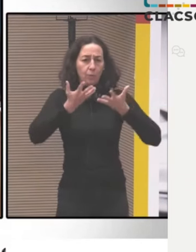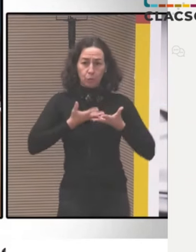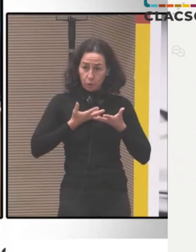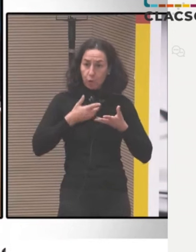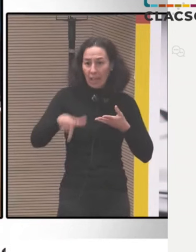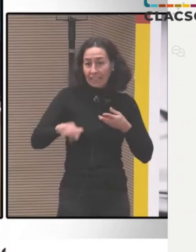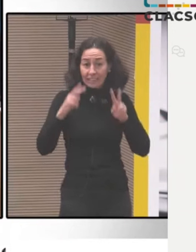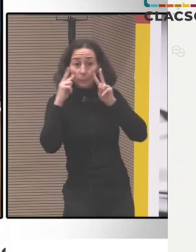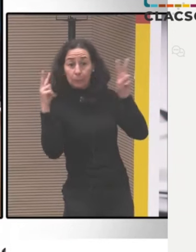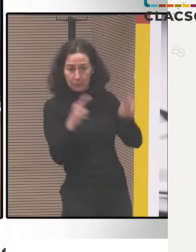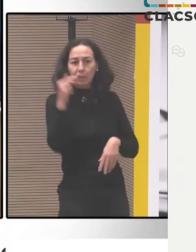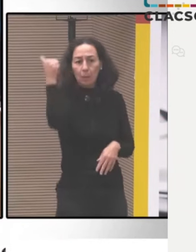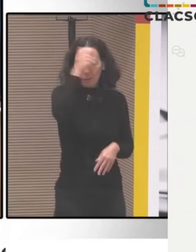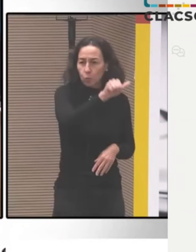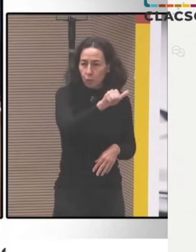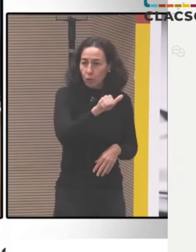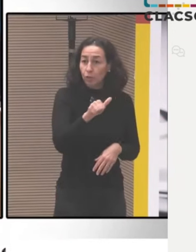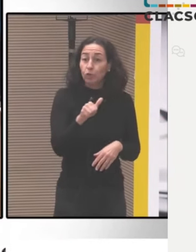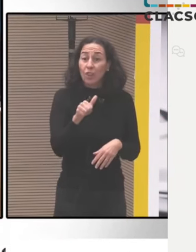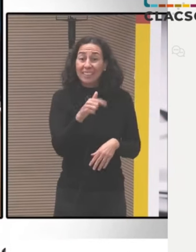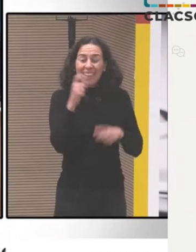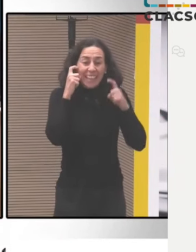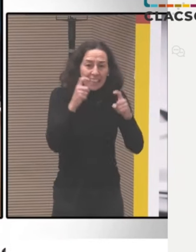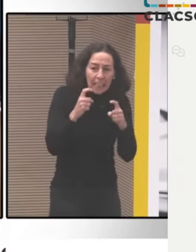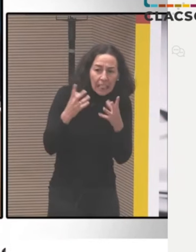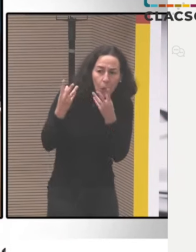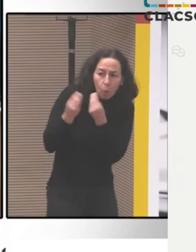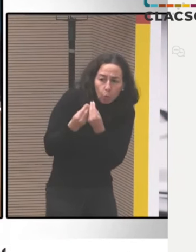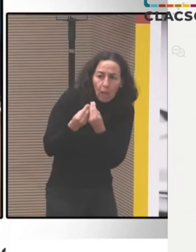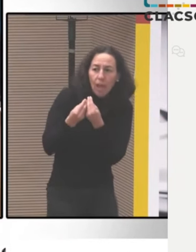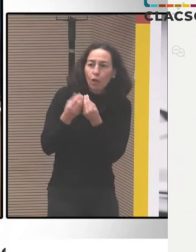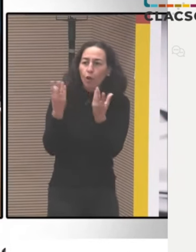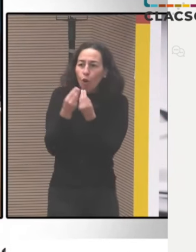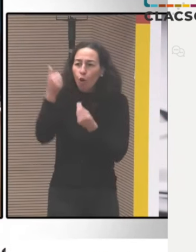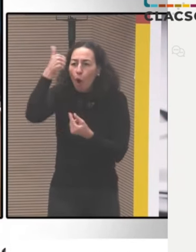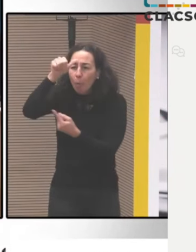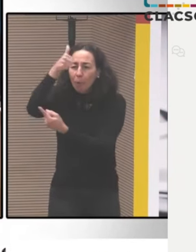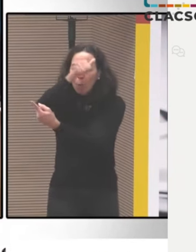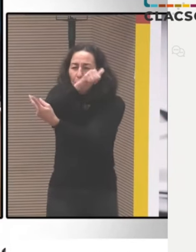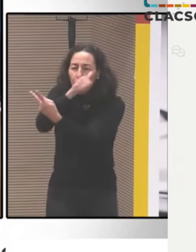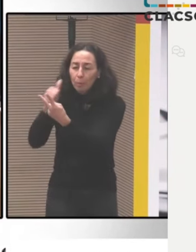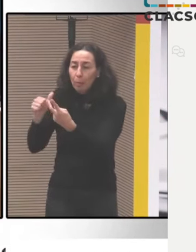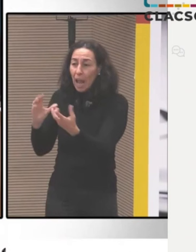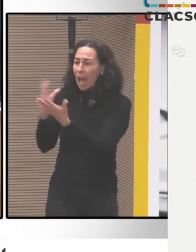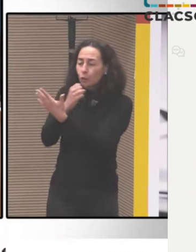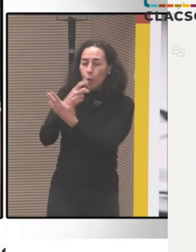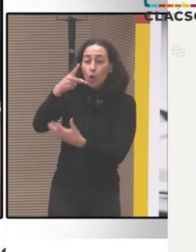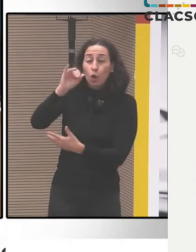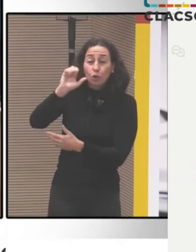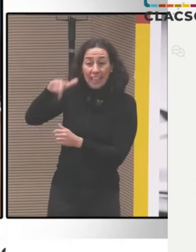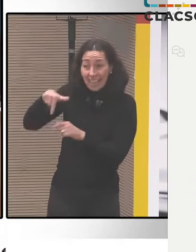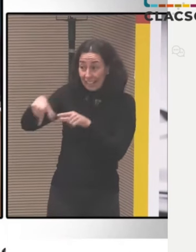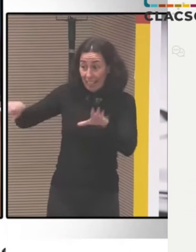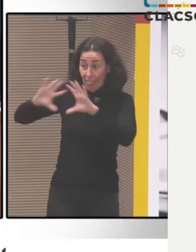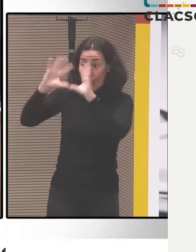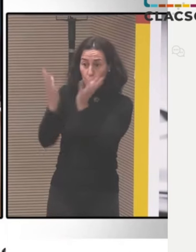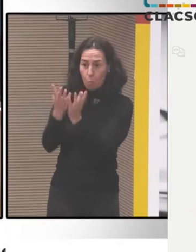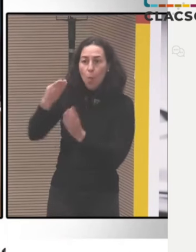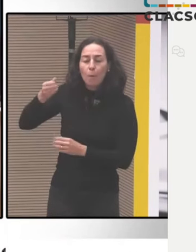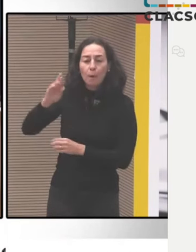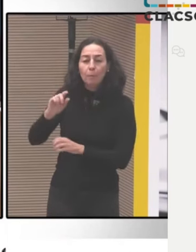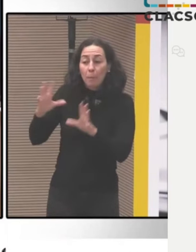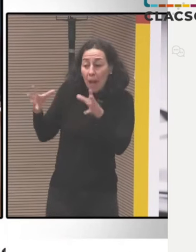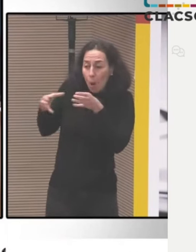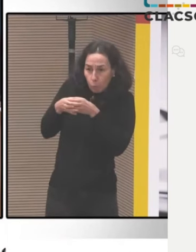muy importante en la defensa de la trama de la vida dentro de estos territorios, de la trama de la